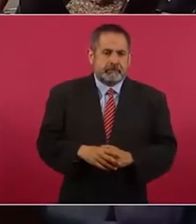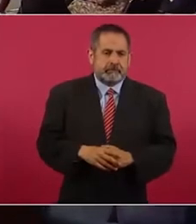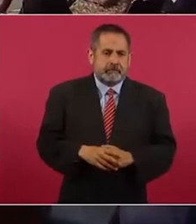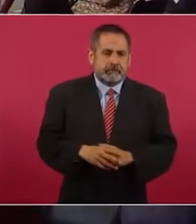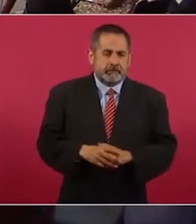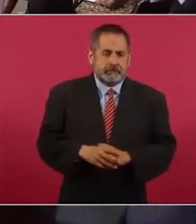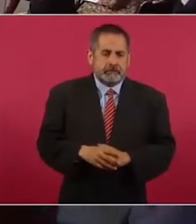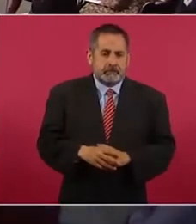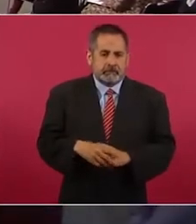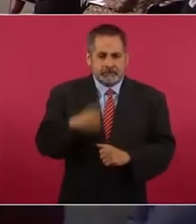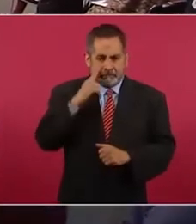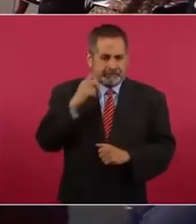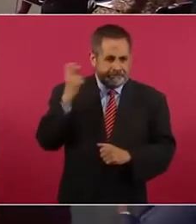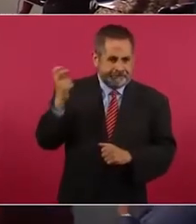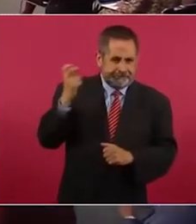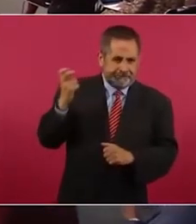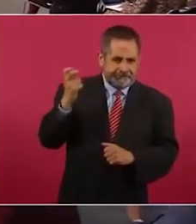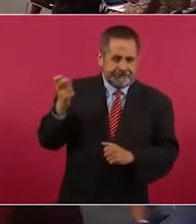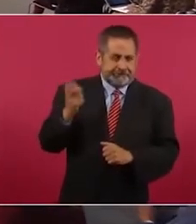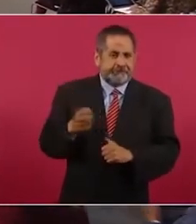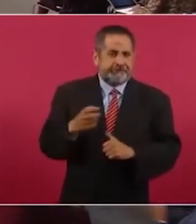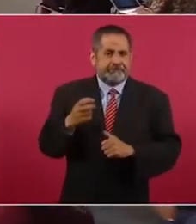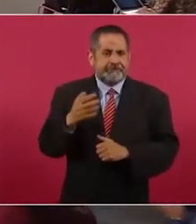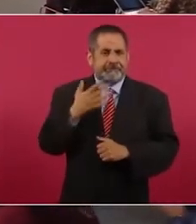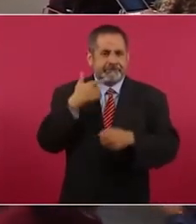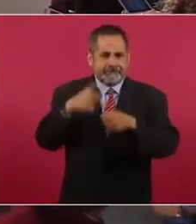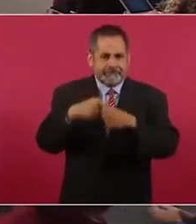Pero en esta Gasolineria